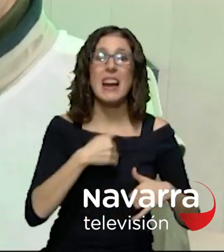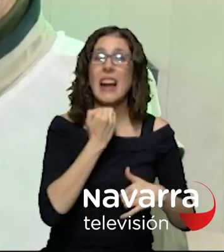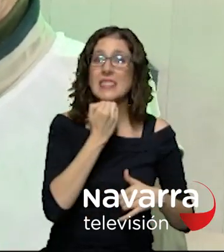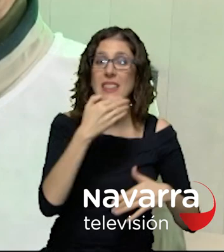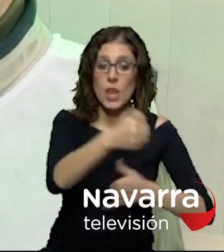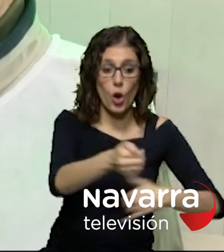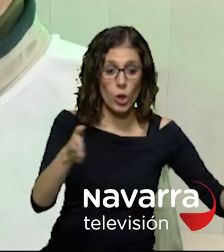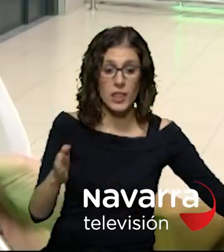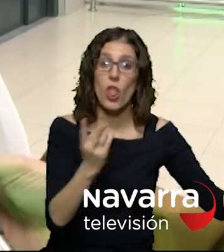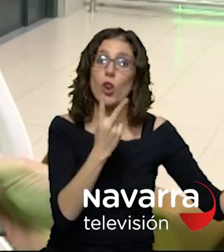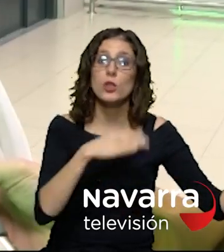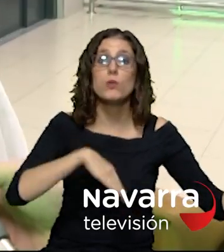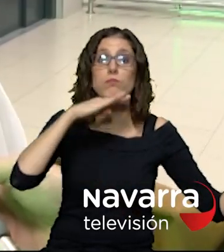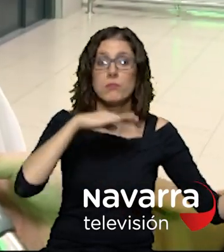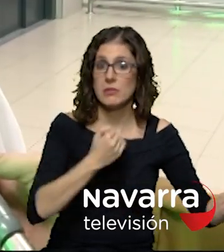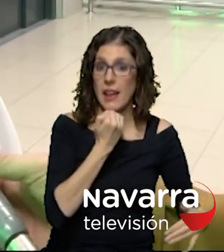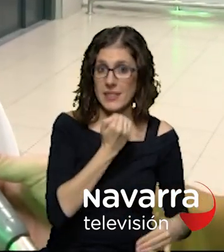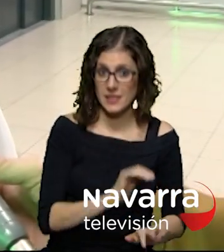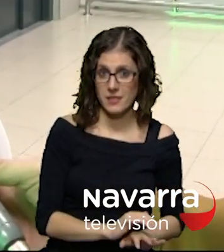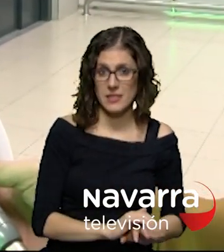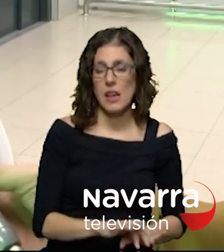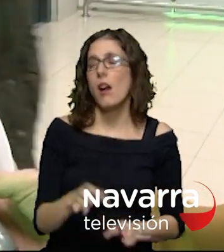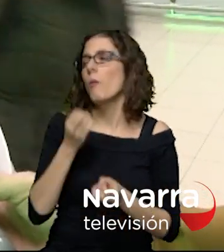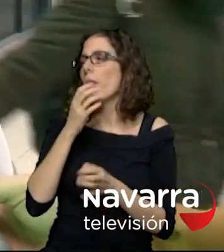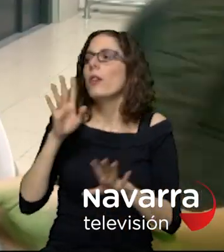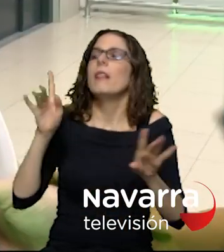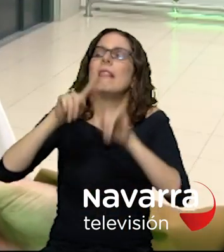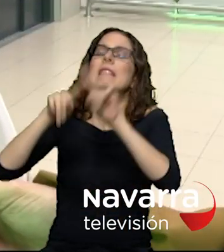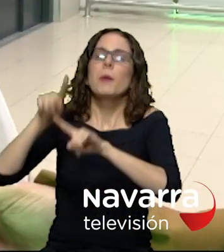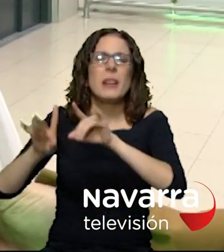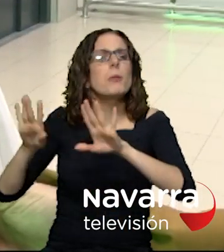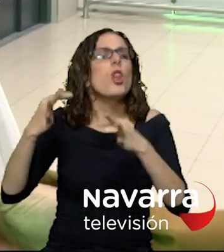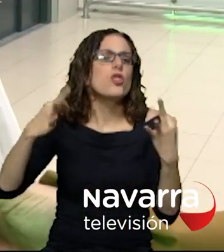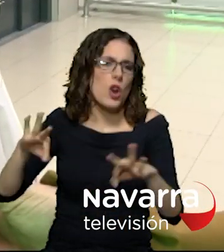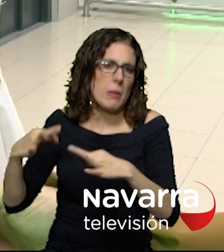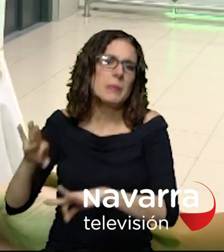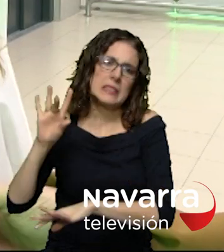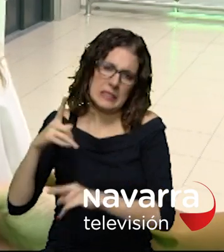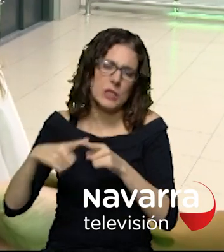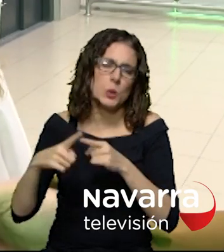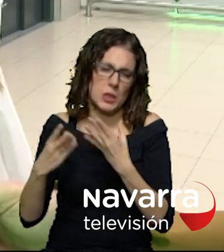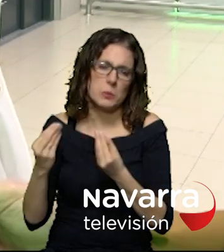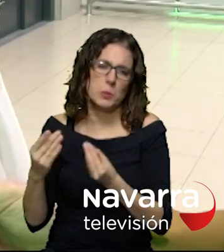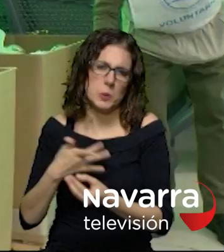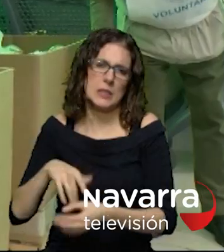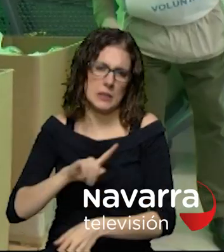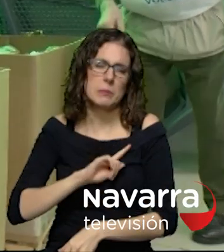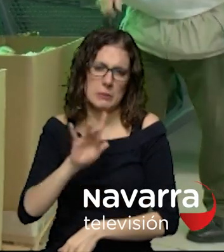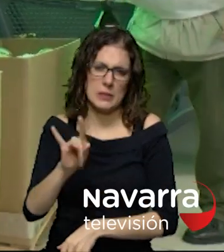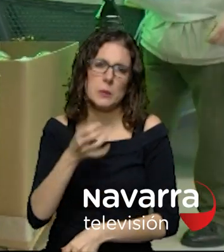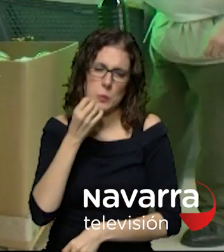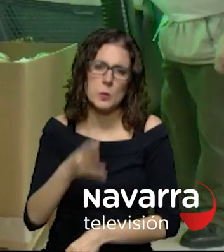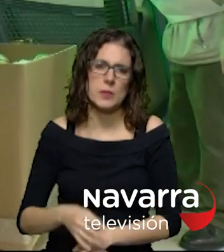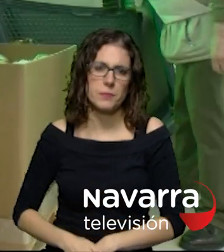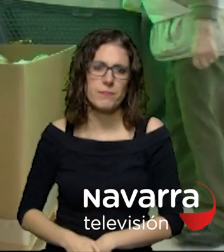o sea que contentos y bueno hay de todo pero bueno normalmente si se traen muchísimas cosas hay gente y muy bien 23